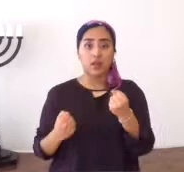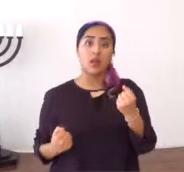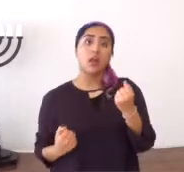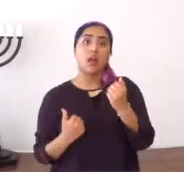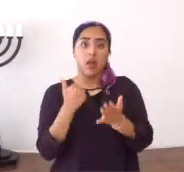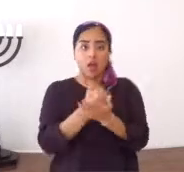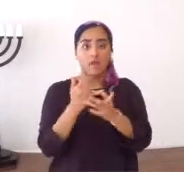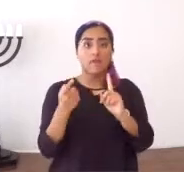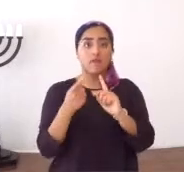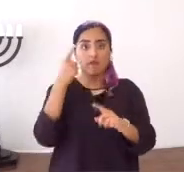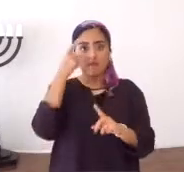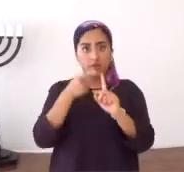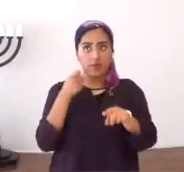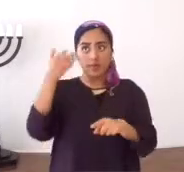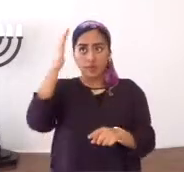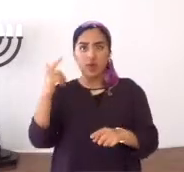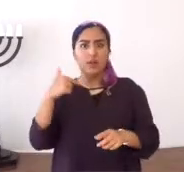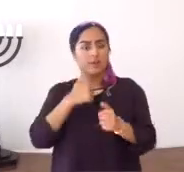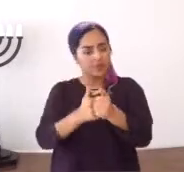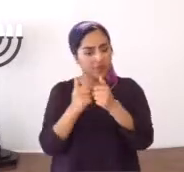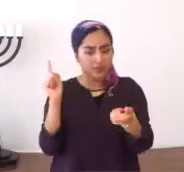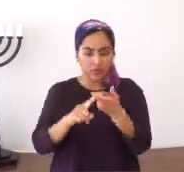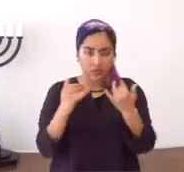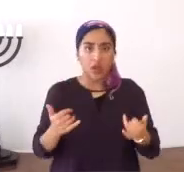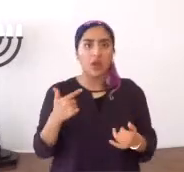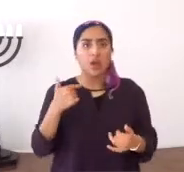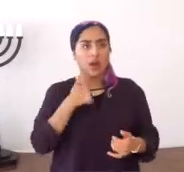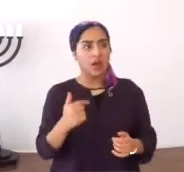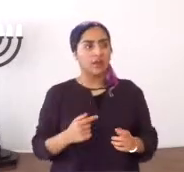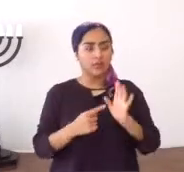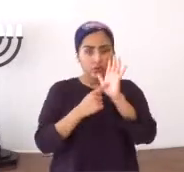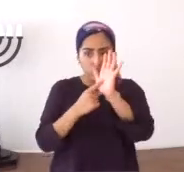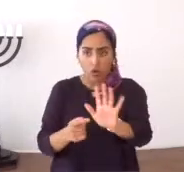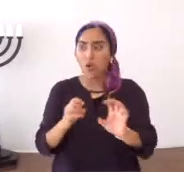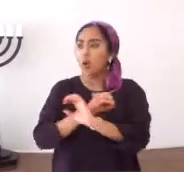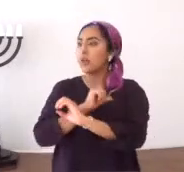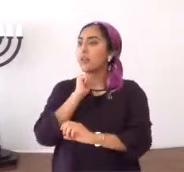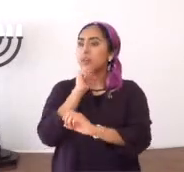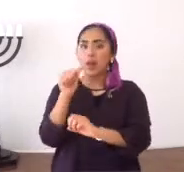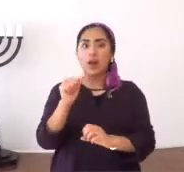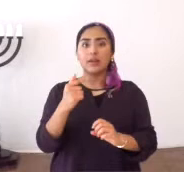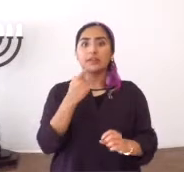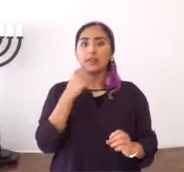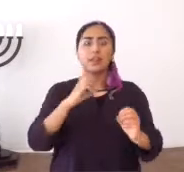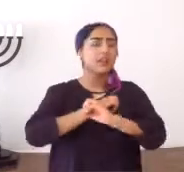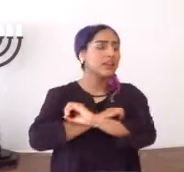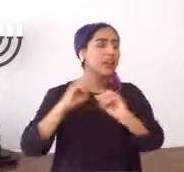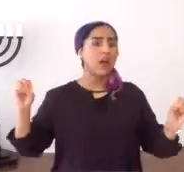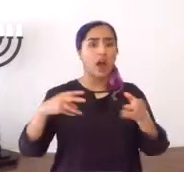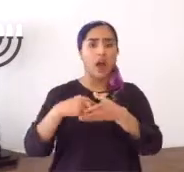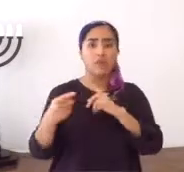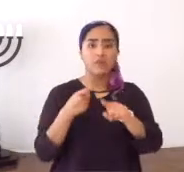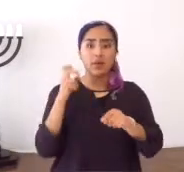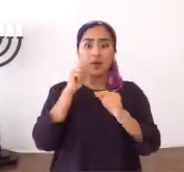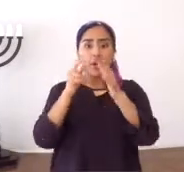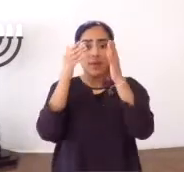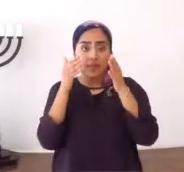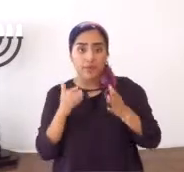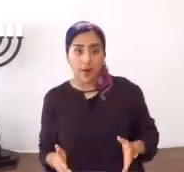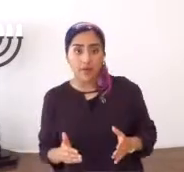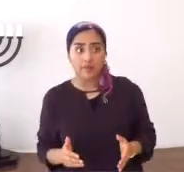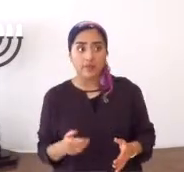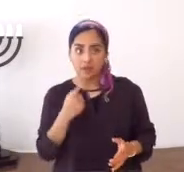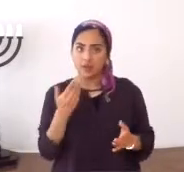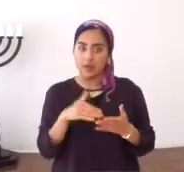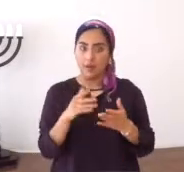pero habiendo obtenido, auxilio de Elohim, perseveró hasta el día de hoy, dando testimonio, a pequeños y a grandes, no diciendo nada, fuera de las